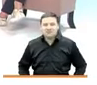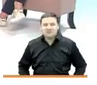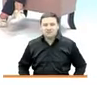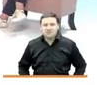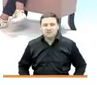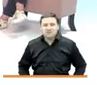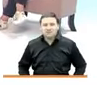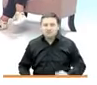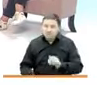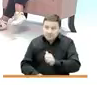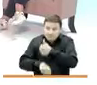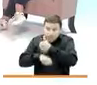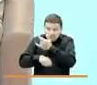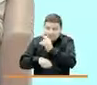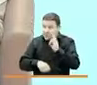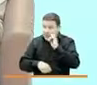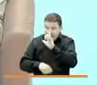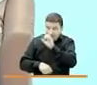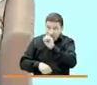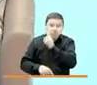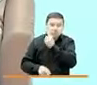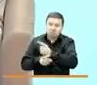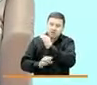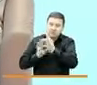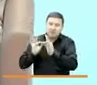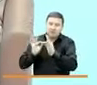Directora Lina, ¿me escucha? Sí, ya, perfecto.